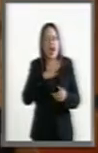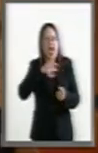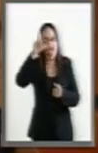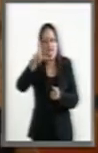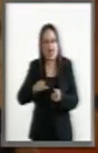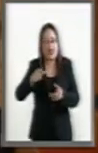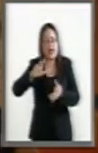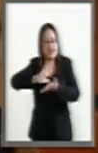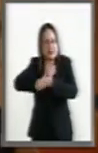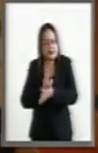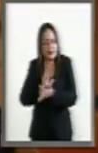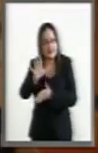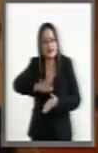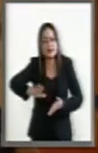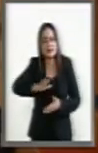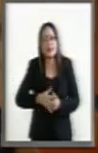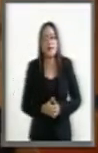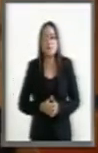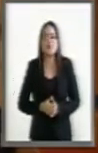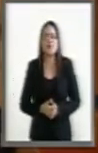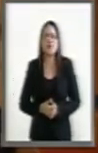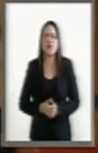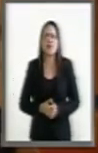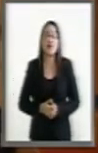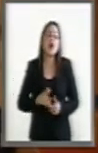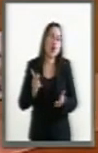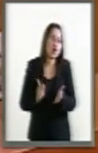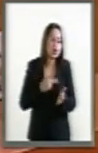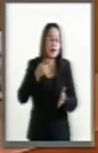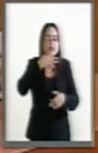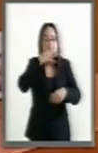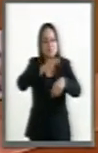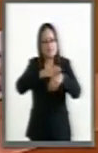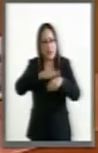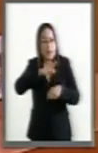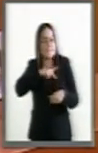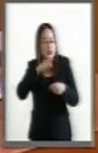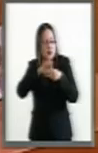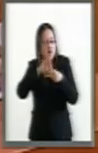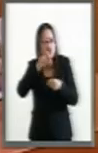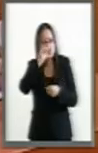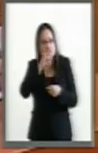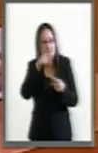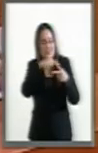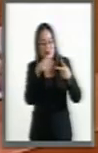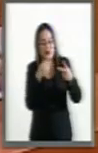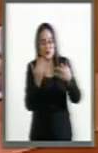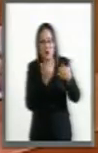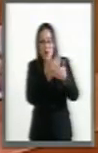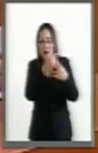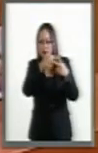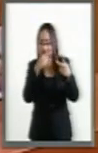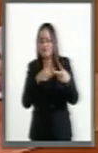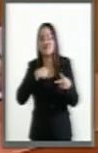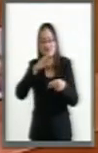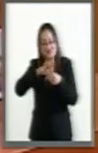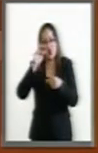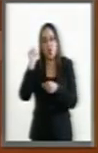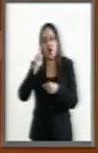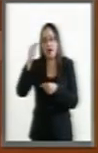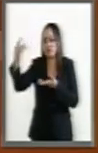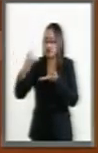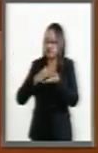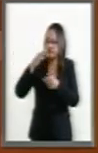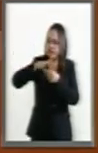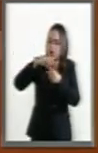discriminación. Concluyo reiterando mi voto a favor de estas propuestas, esperando contar con su apoyo